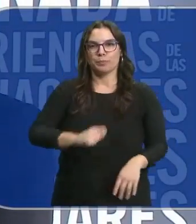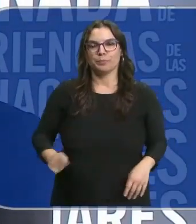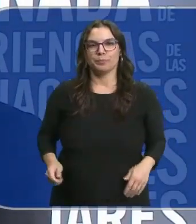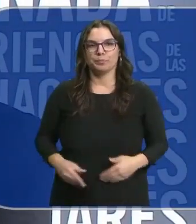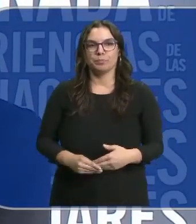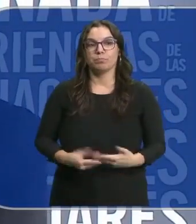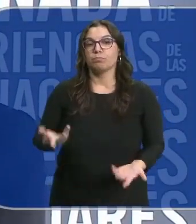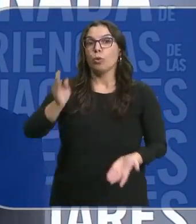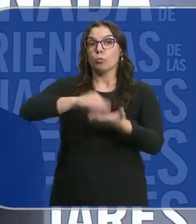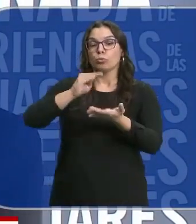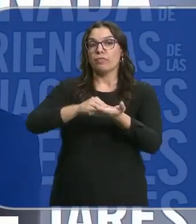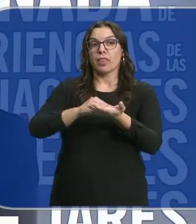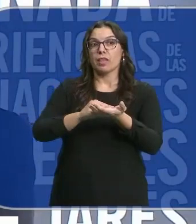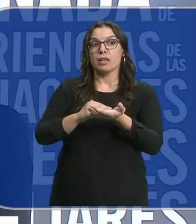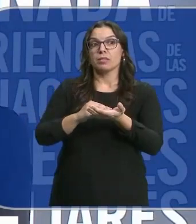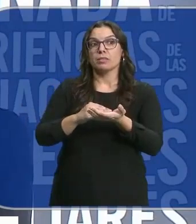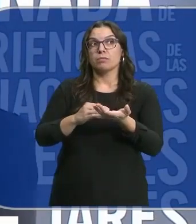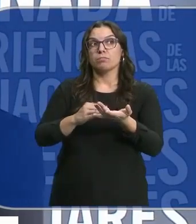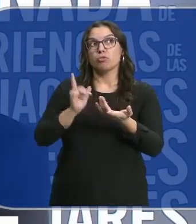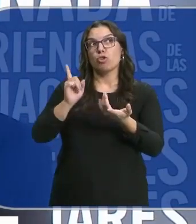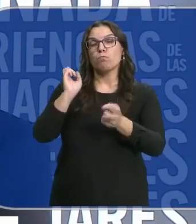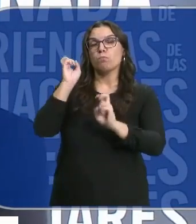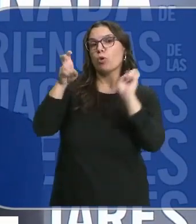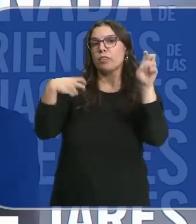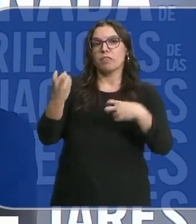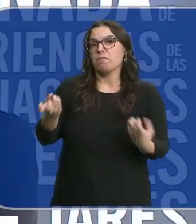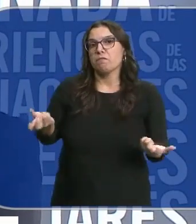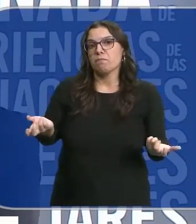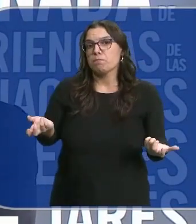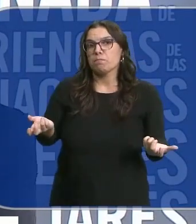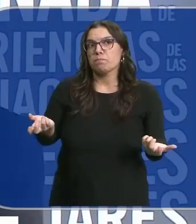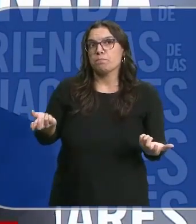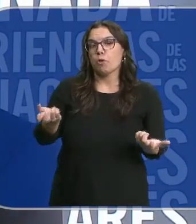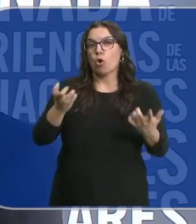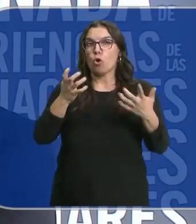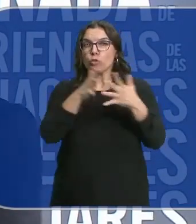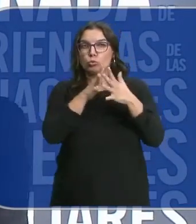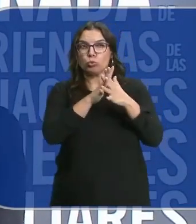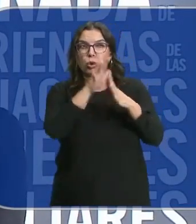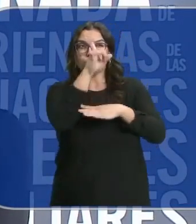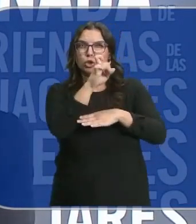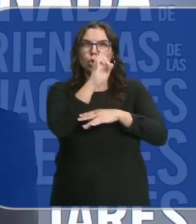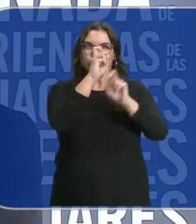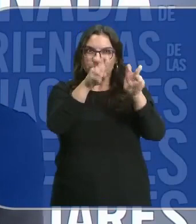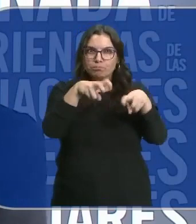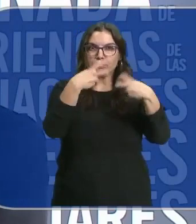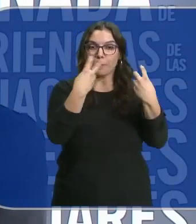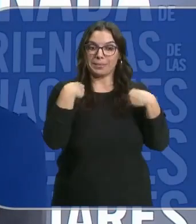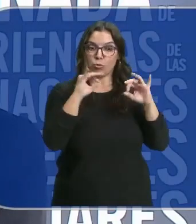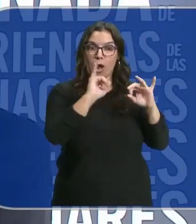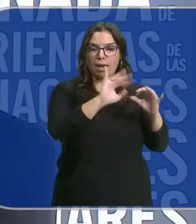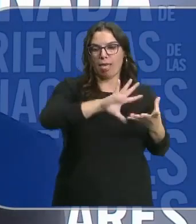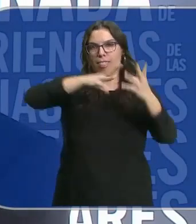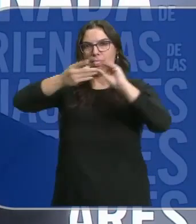Muchas veces basta con remodificar, reestructurar lo que tenemos para